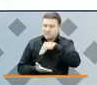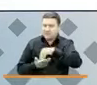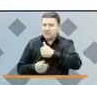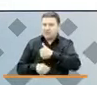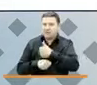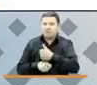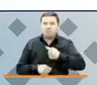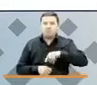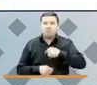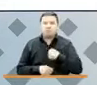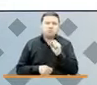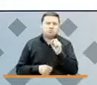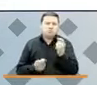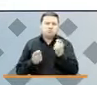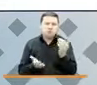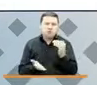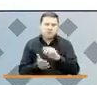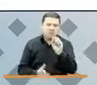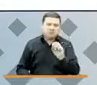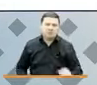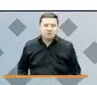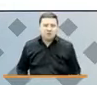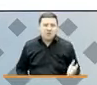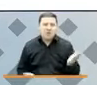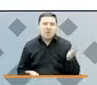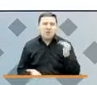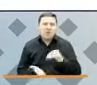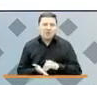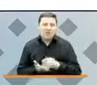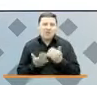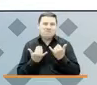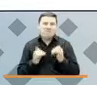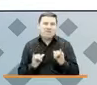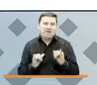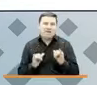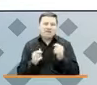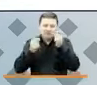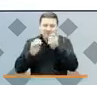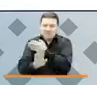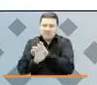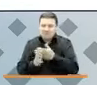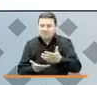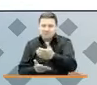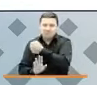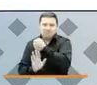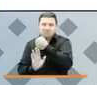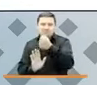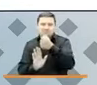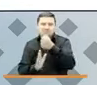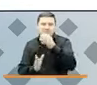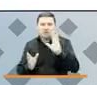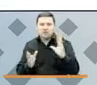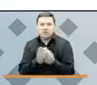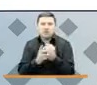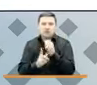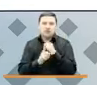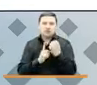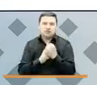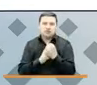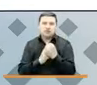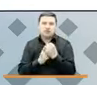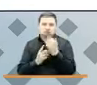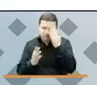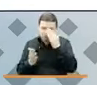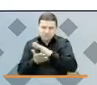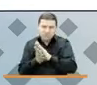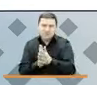Nosotros nos vamos a una pausa, pero ya regresamos para finalizar esta rendición de cuentas del sector de la inclusión social y la reconciliación.